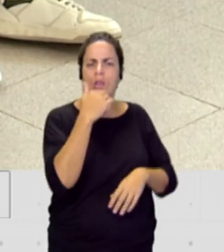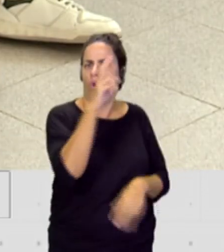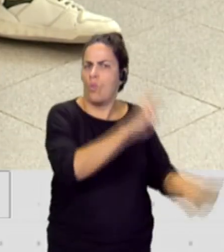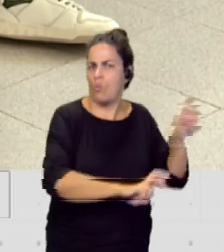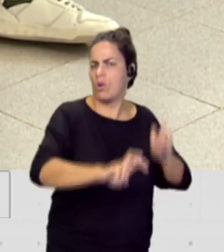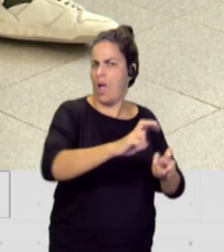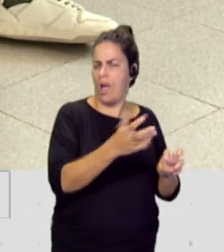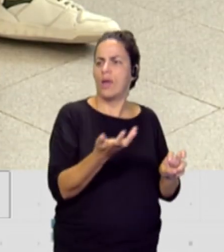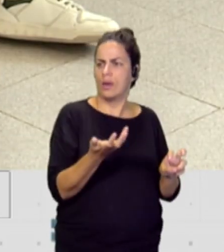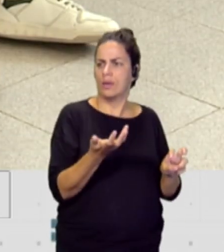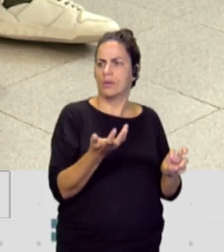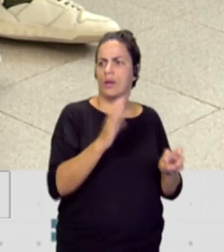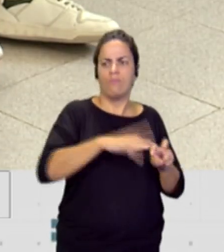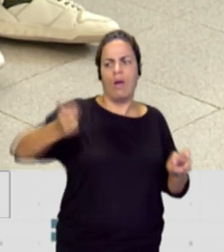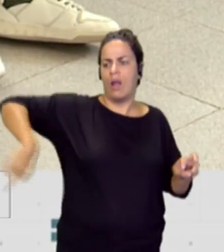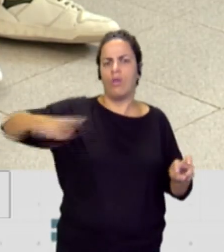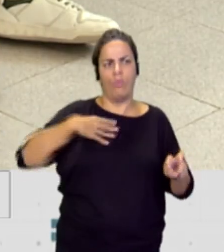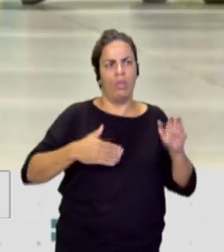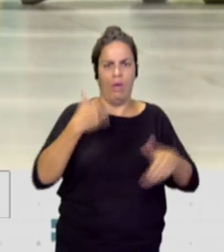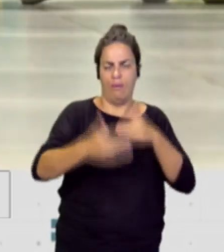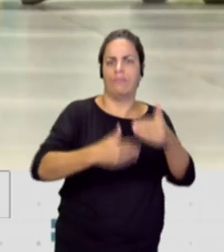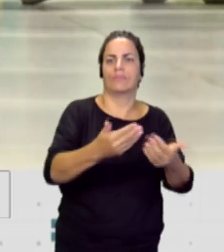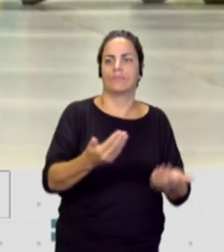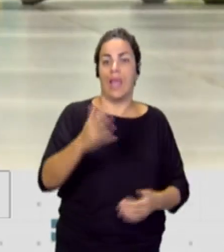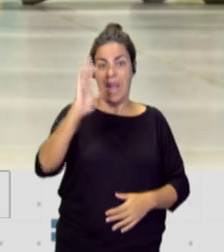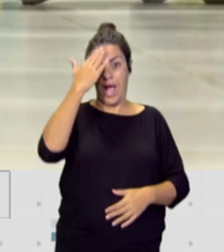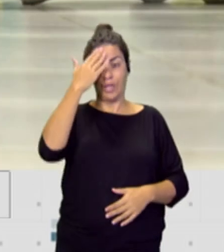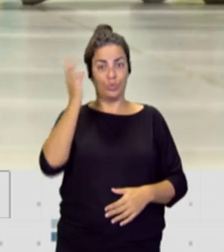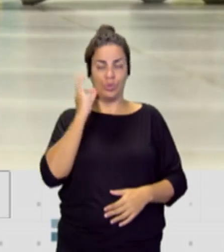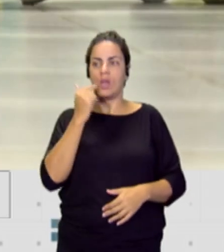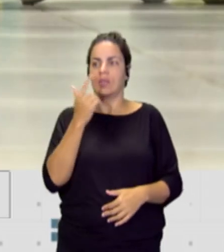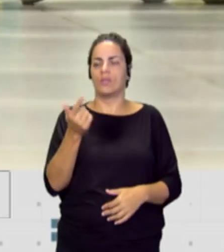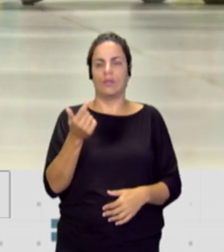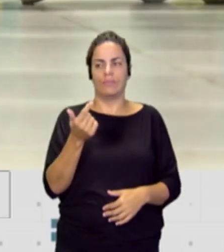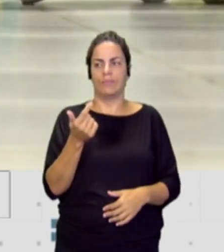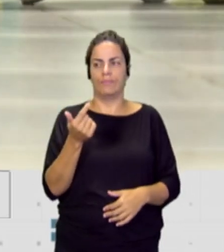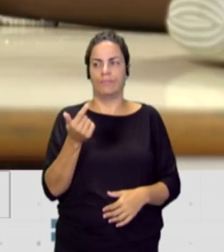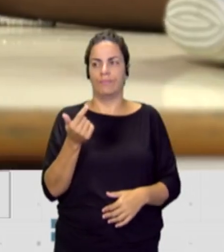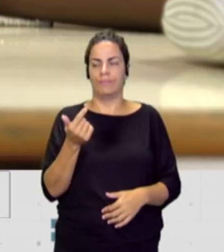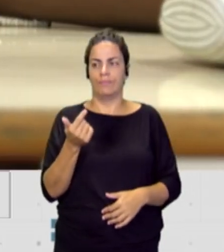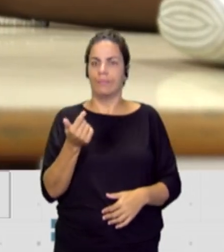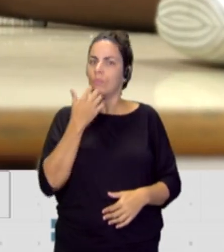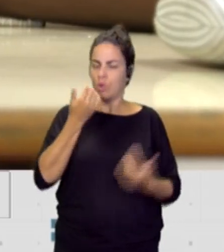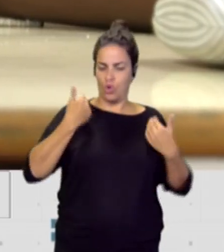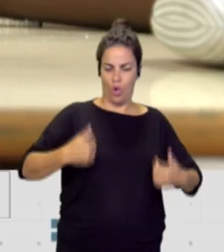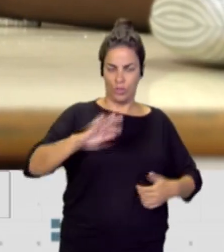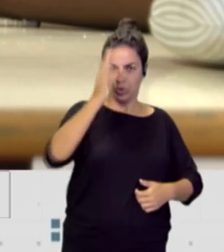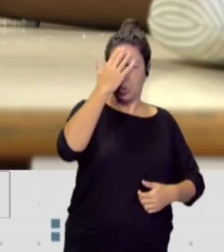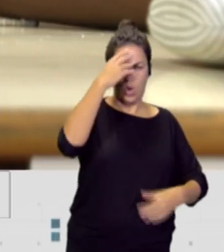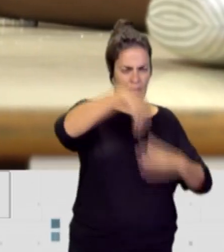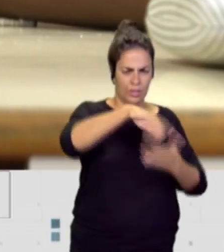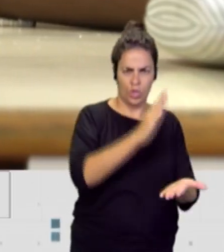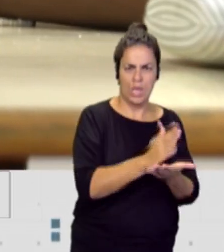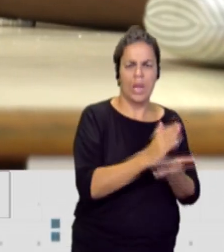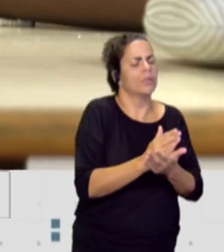de que estos chicos salgan. la tutora decía, de la misma manera que soy la tutora en clase, estoy dispuesta